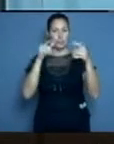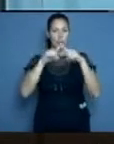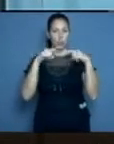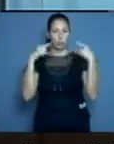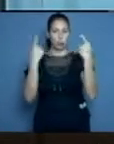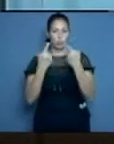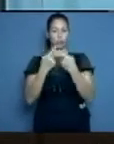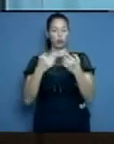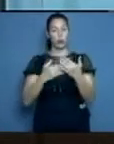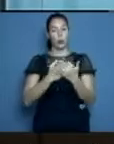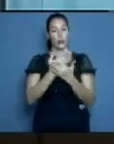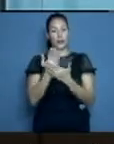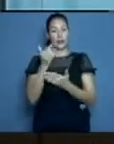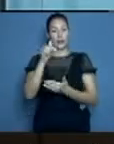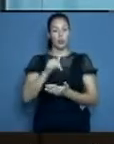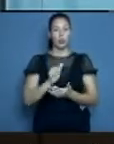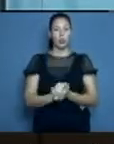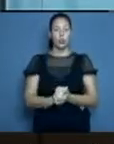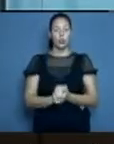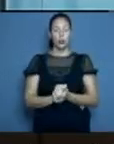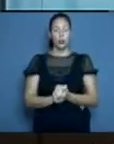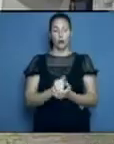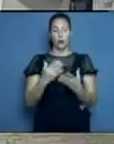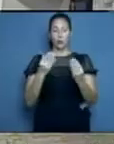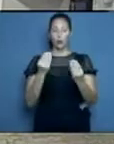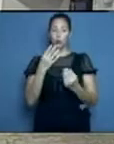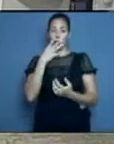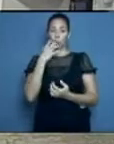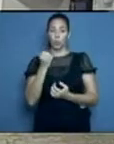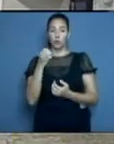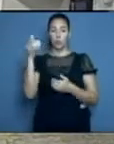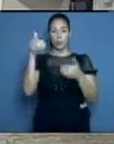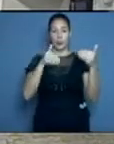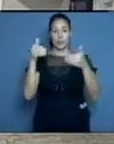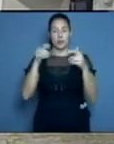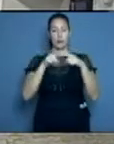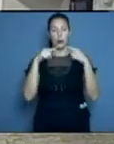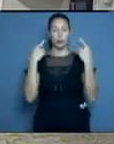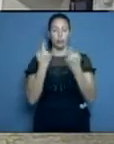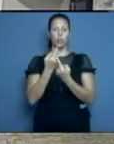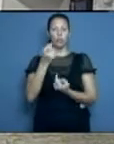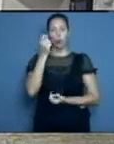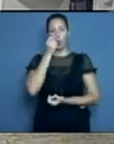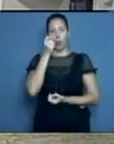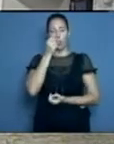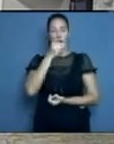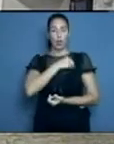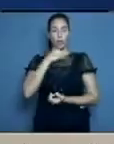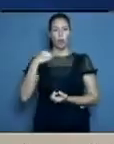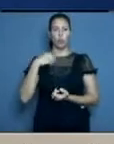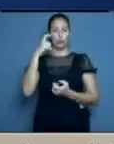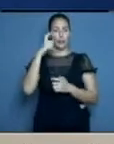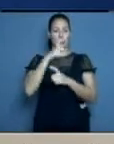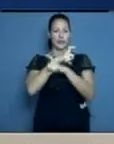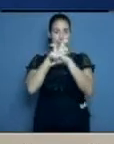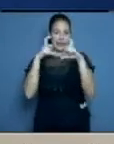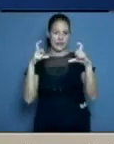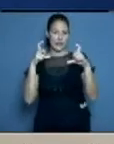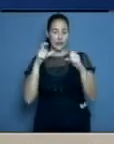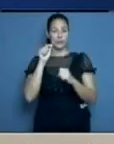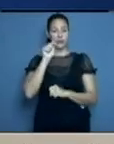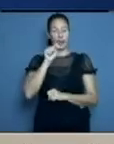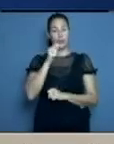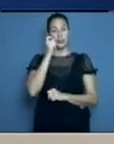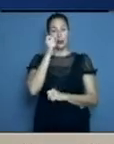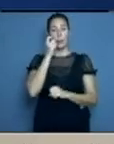nosotros, con muchísimo placer. Está el compañero doctor en ciencia, Fran Daniel Martos Benítez, quien es